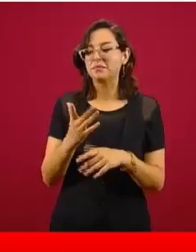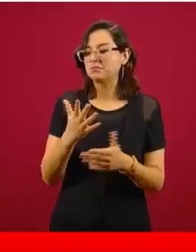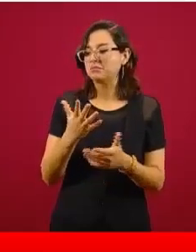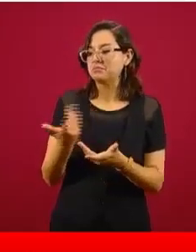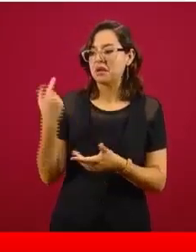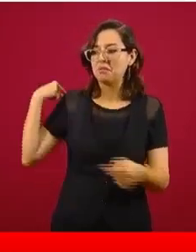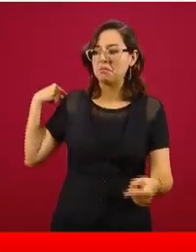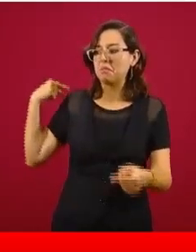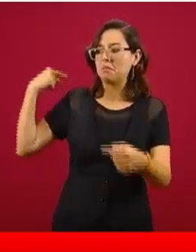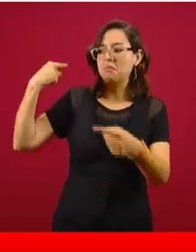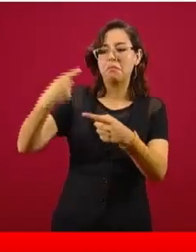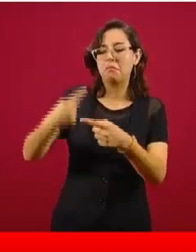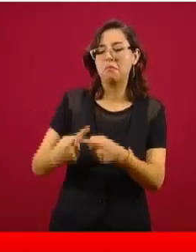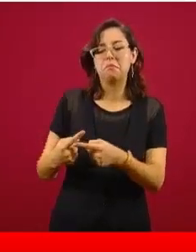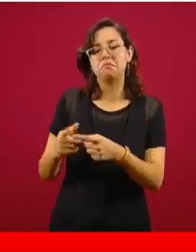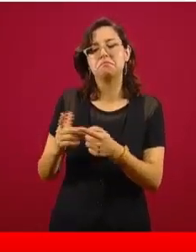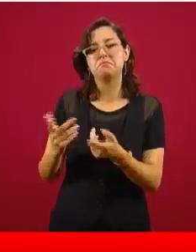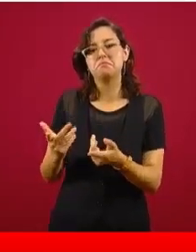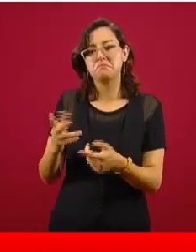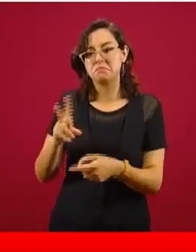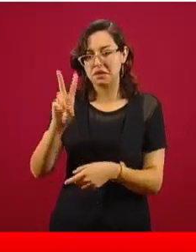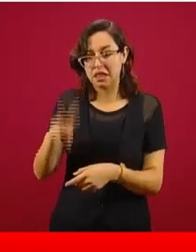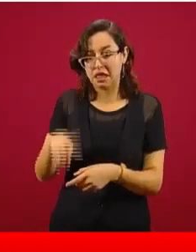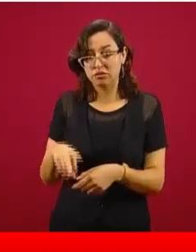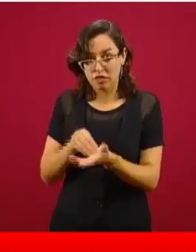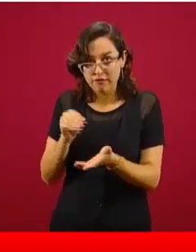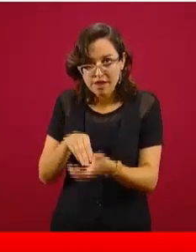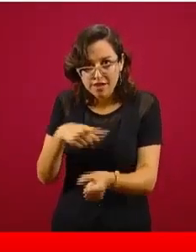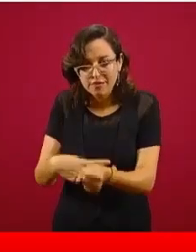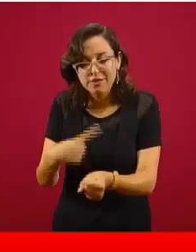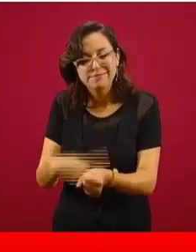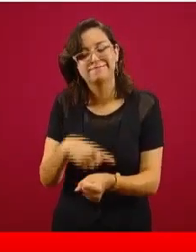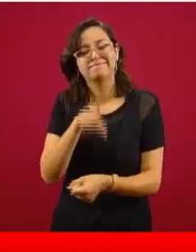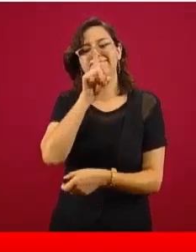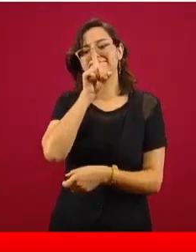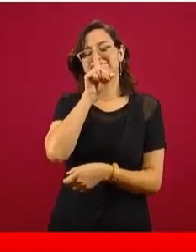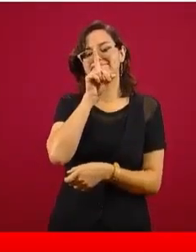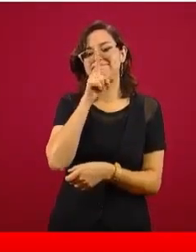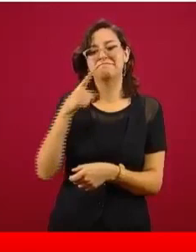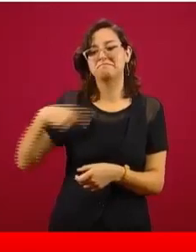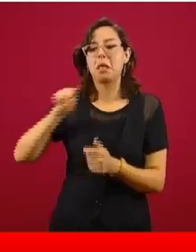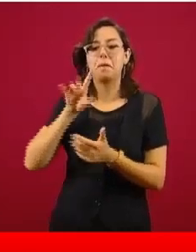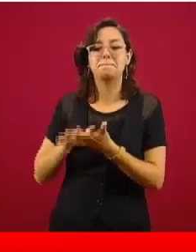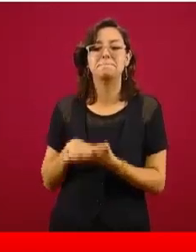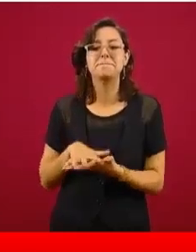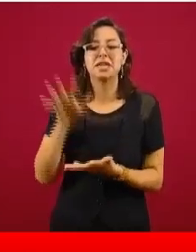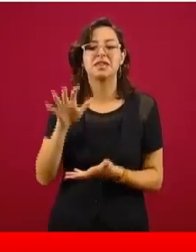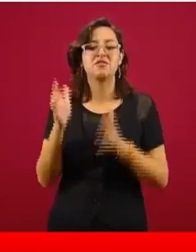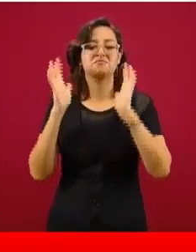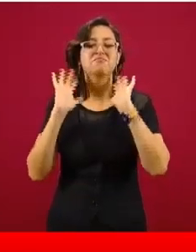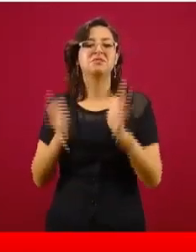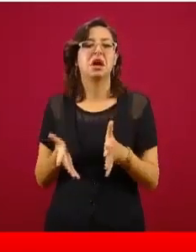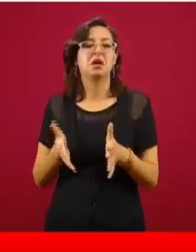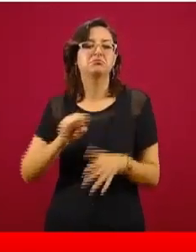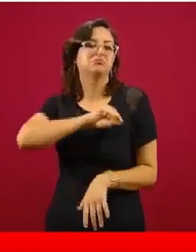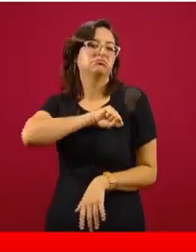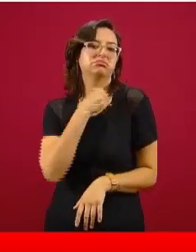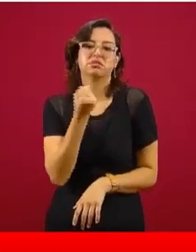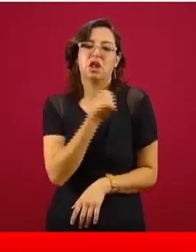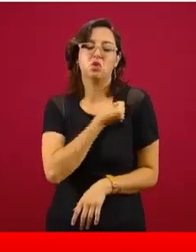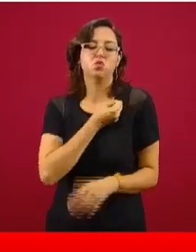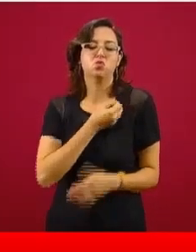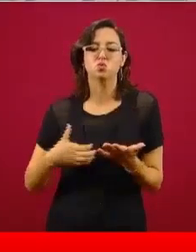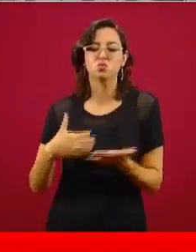al riesgo que tenemos de tener la enfermedad, porque la gran mayoría son personas que ya se recuperaron